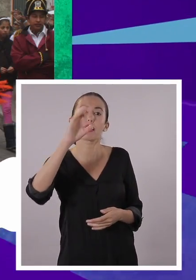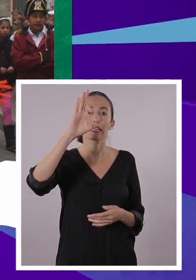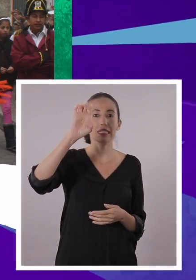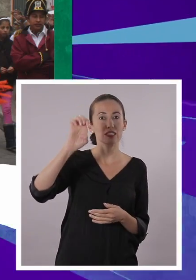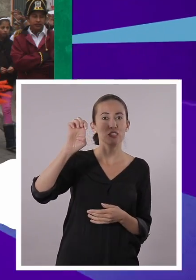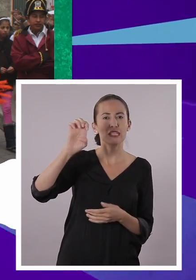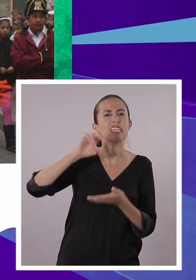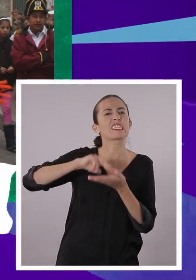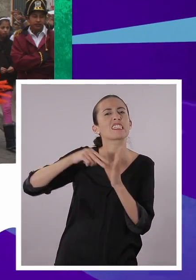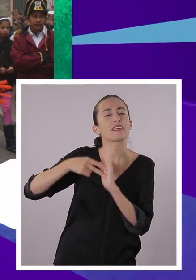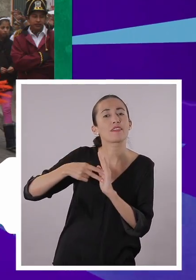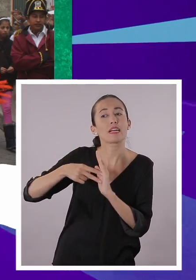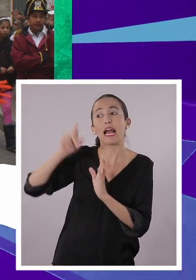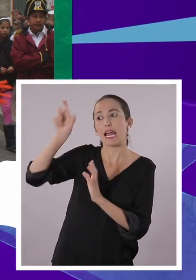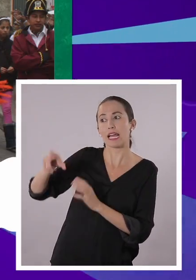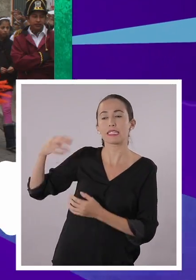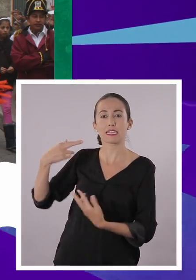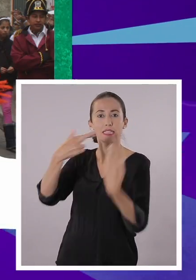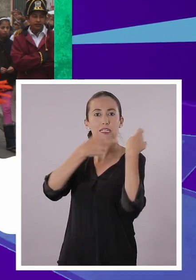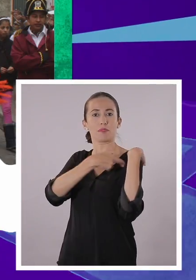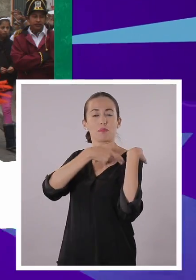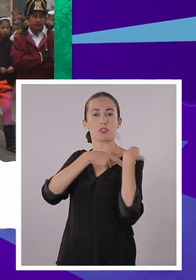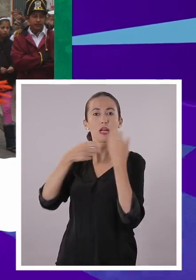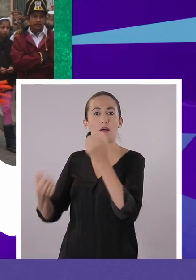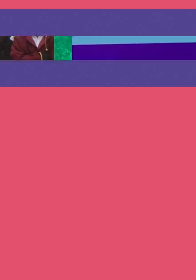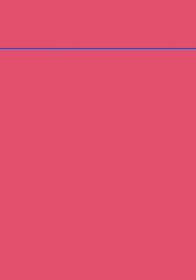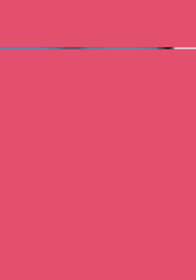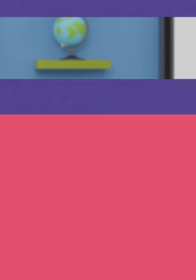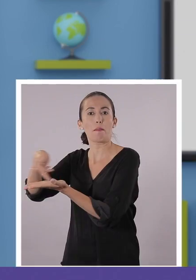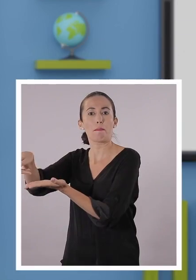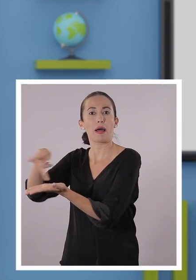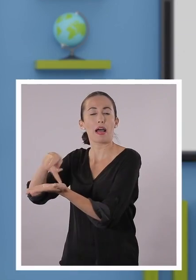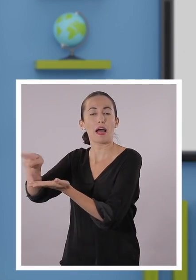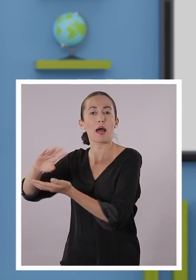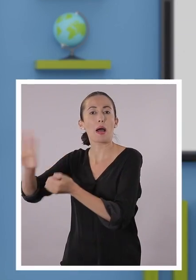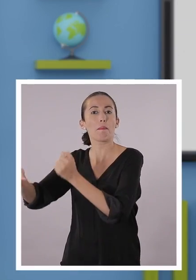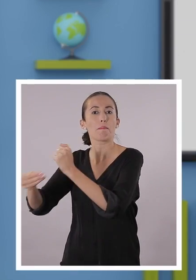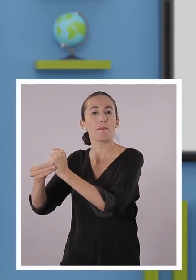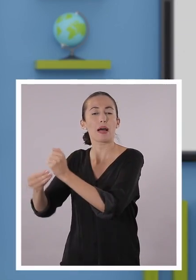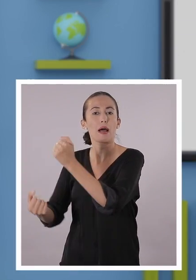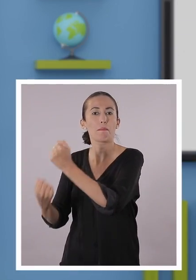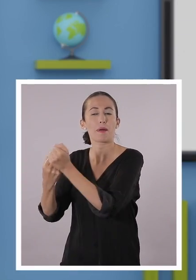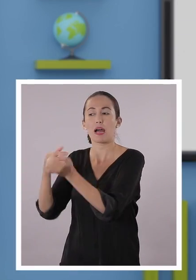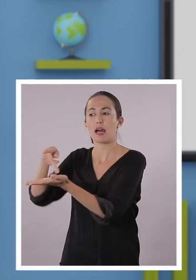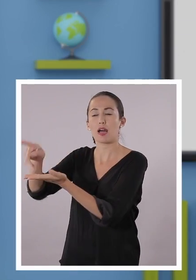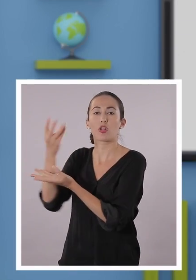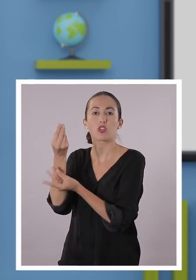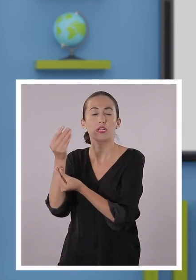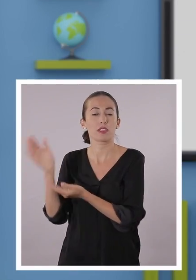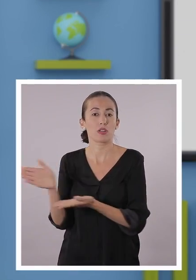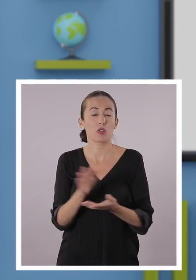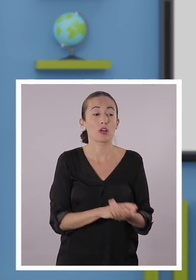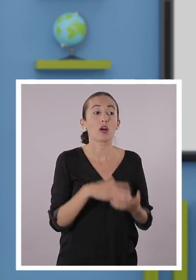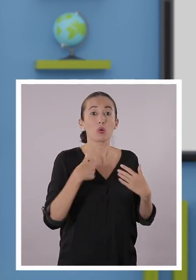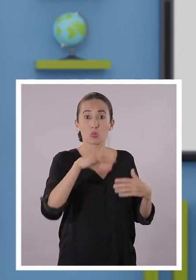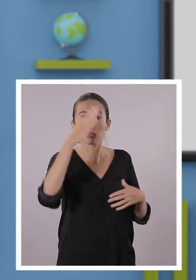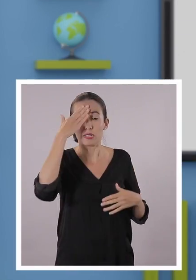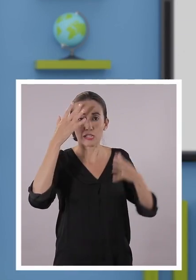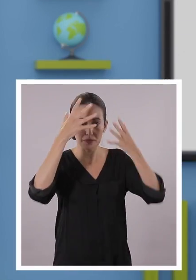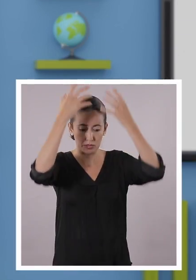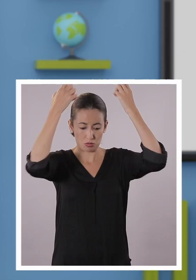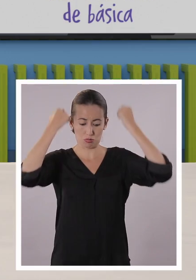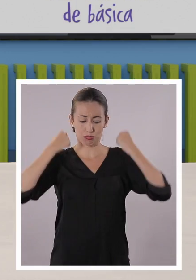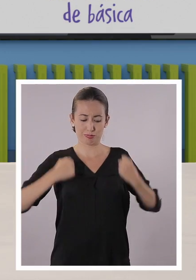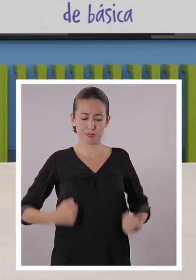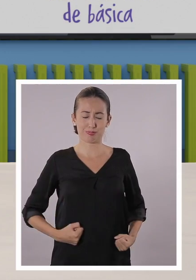la parte económica. Exacto. Va a aportar dinero para el desfile. Ajá. Y como escucharon a Santi, es súper pesado el penacho,